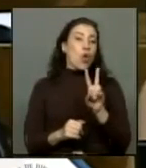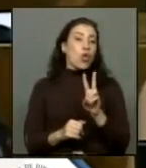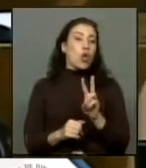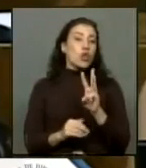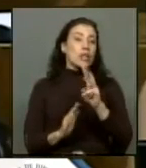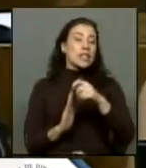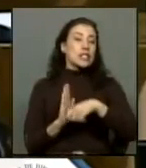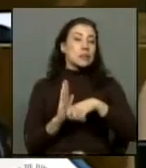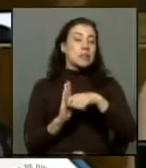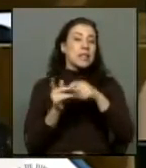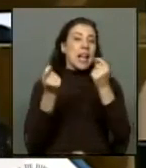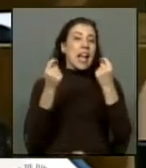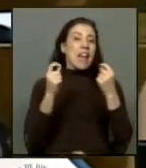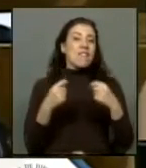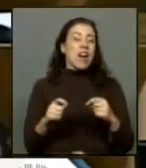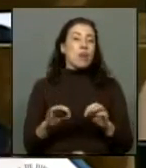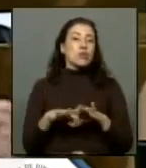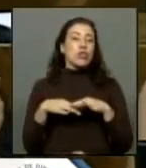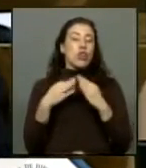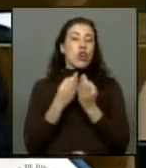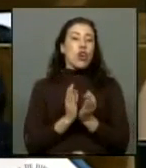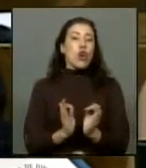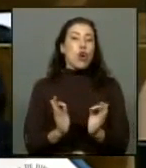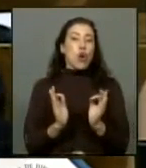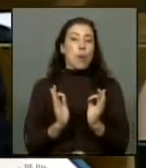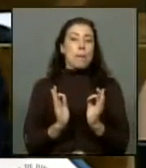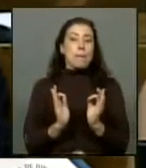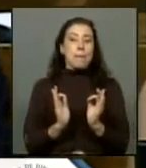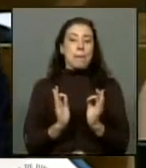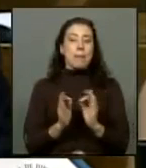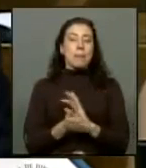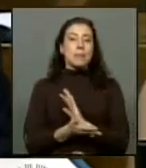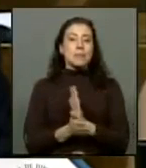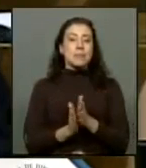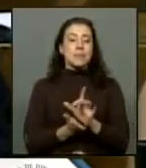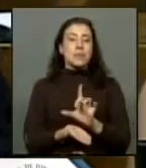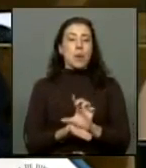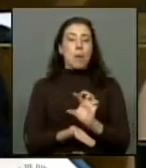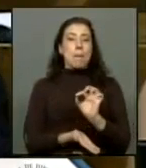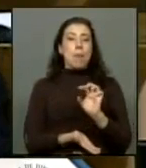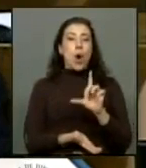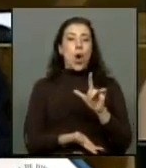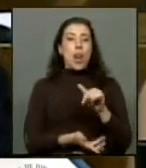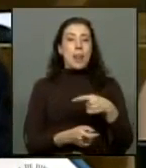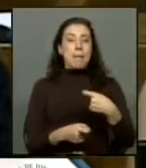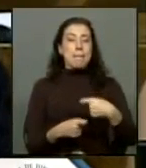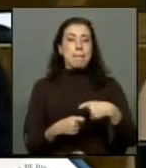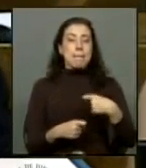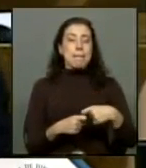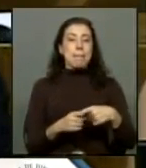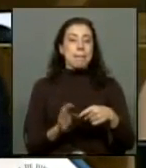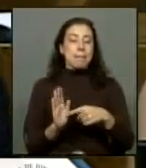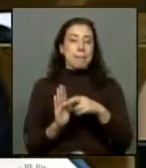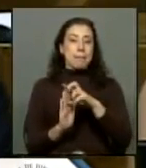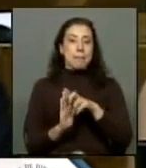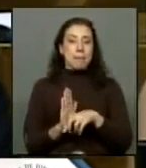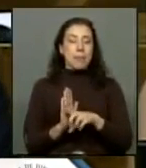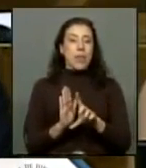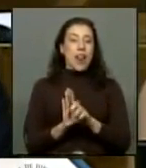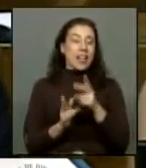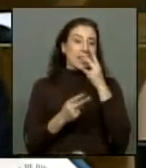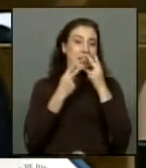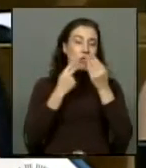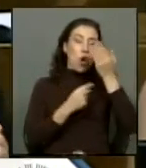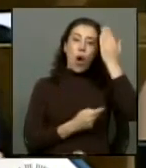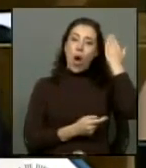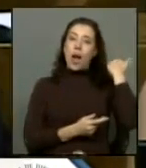a tres meses, una evaluación completa de lo que ha estado ocurriendo en toda la zona de polimetales que este proyecto de ley abordó